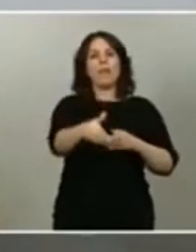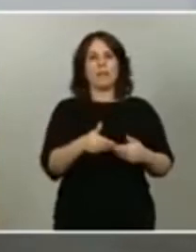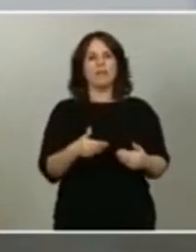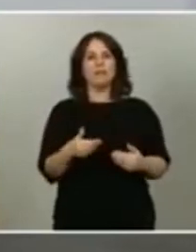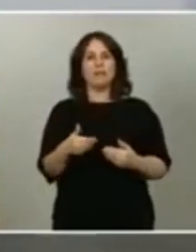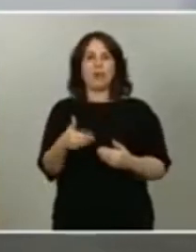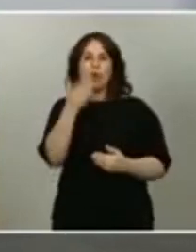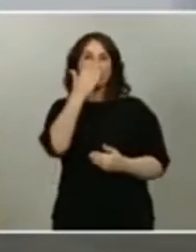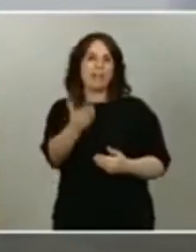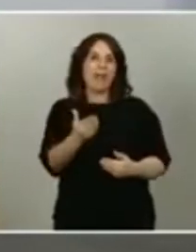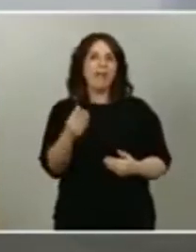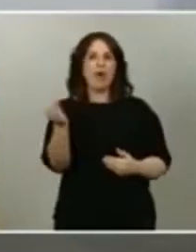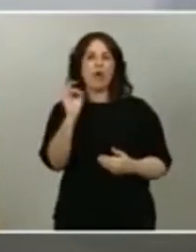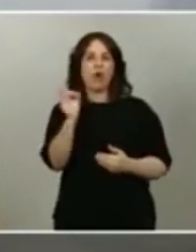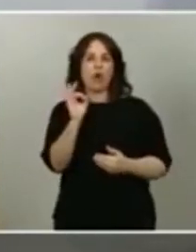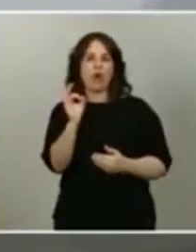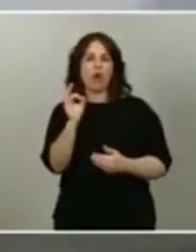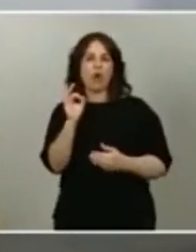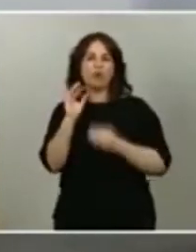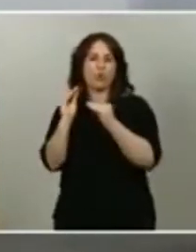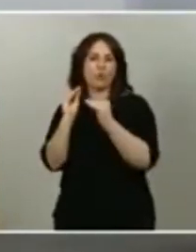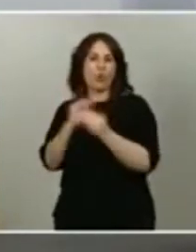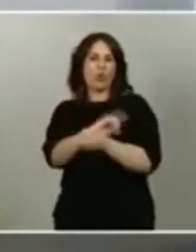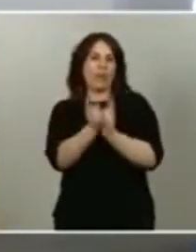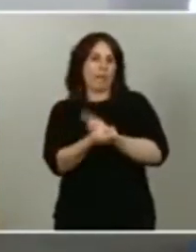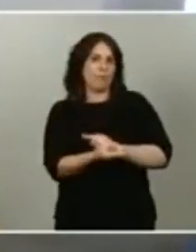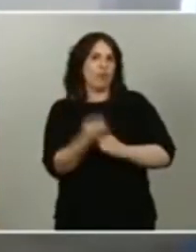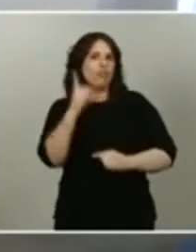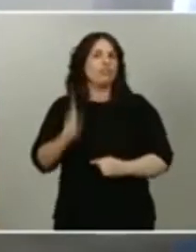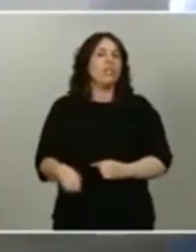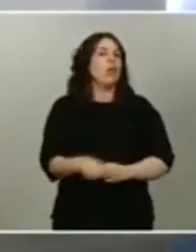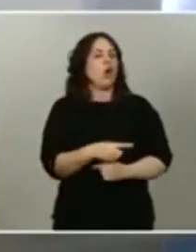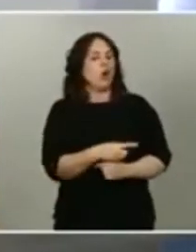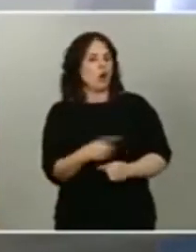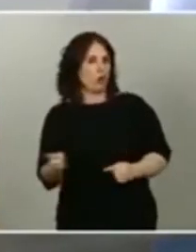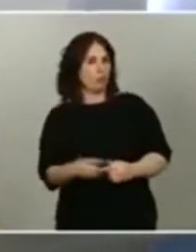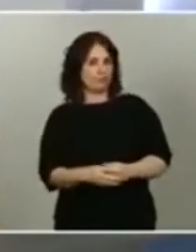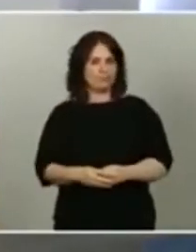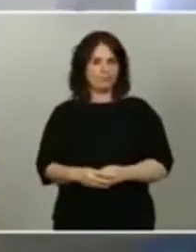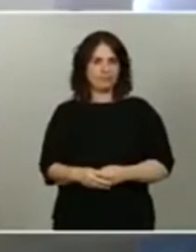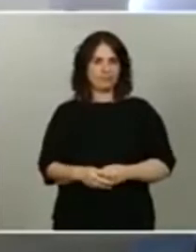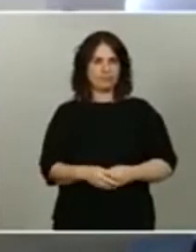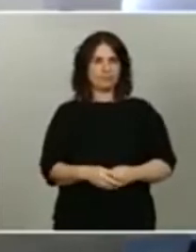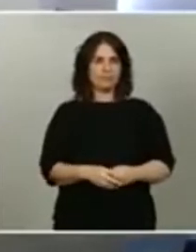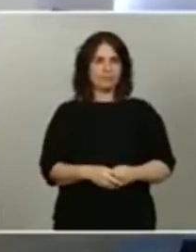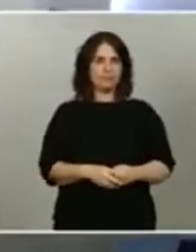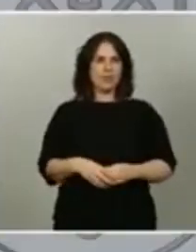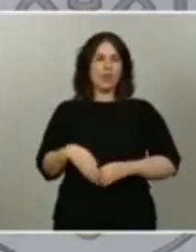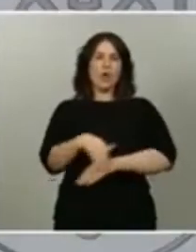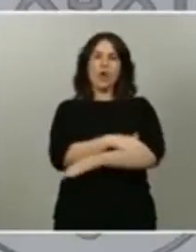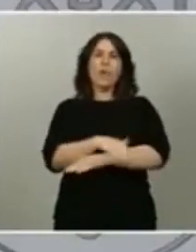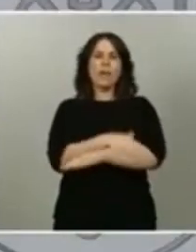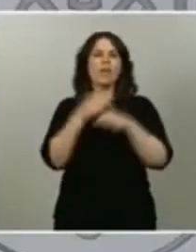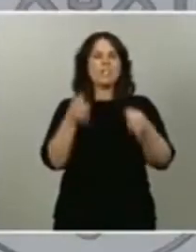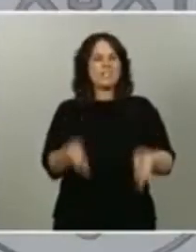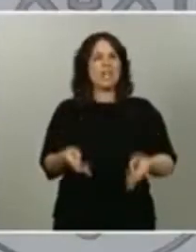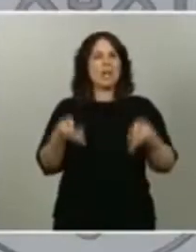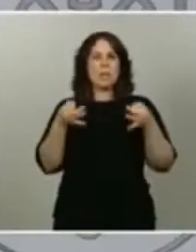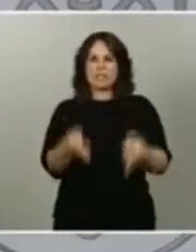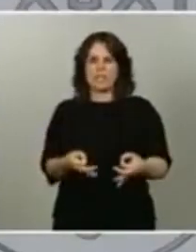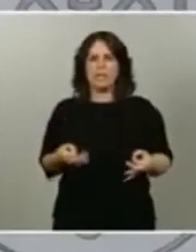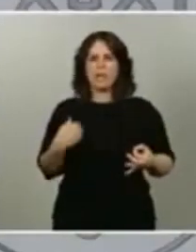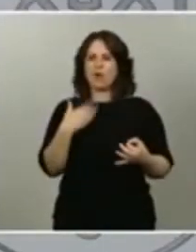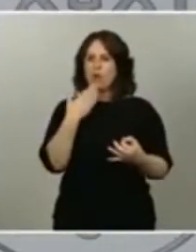la sinceridad de ese cambio de posición. Y eso el Gobierno siempre lo va a celebrar porque nuestra vocación es tender la mano